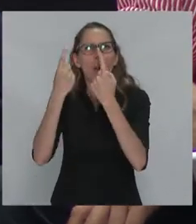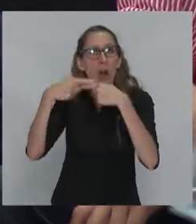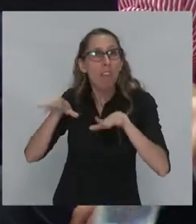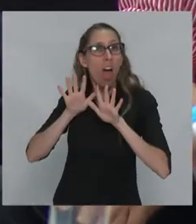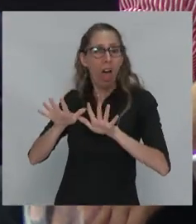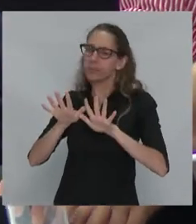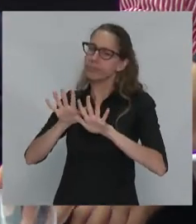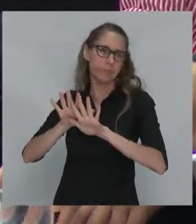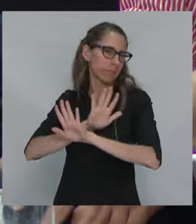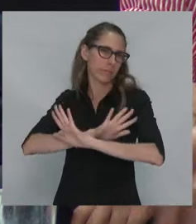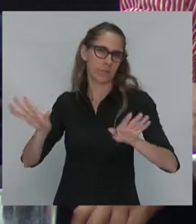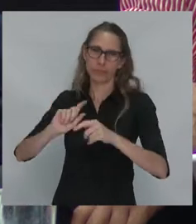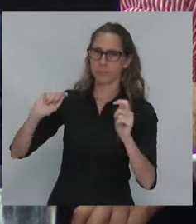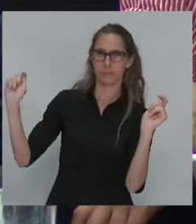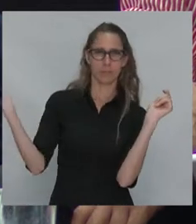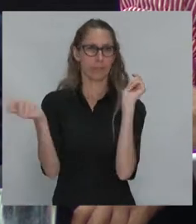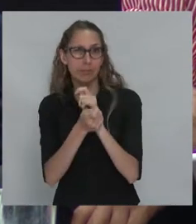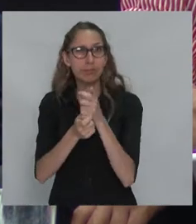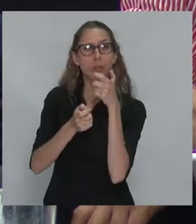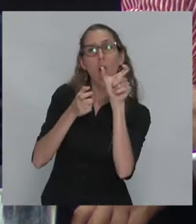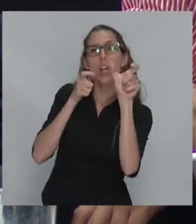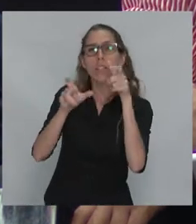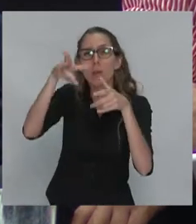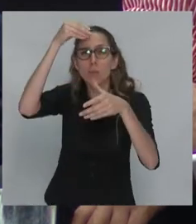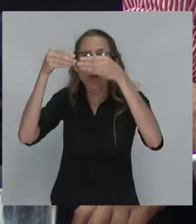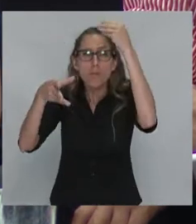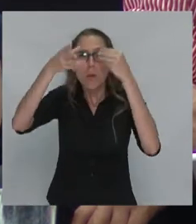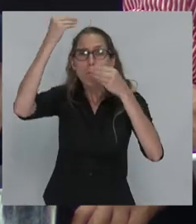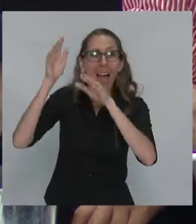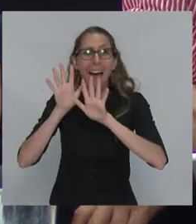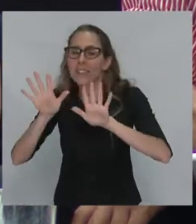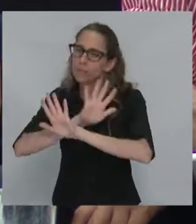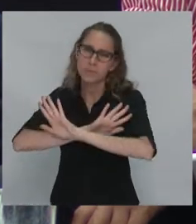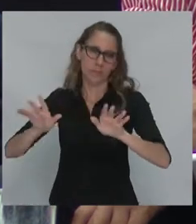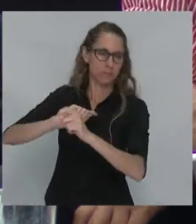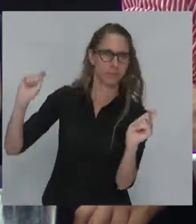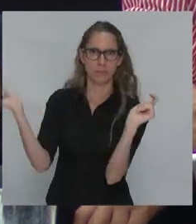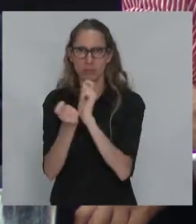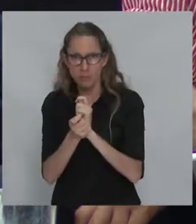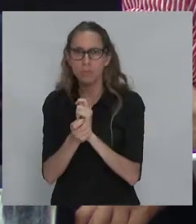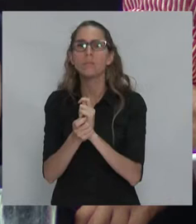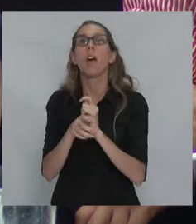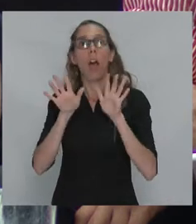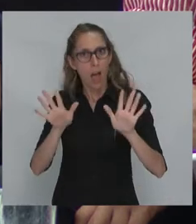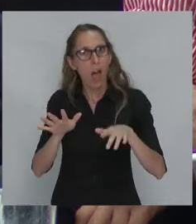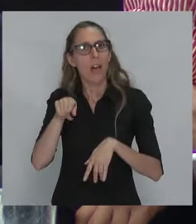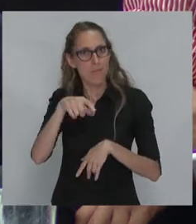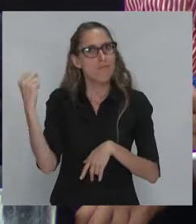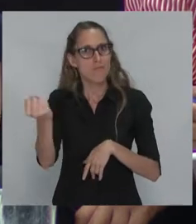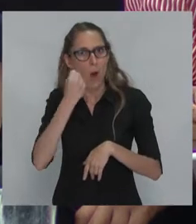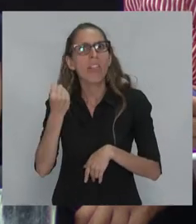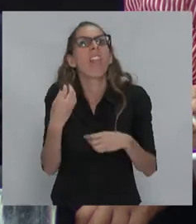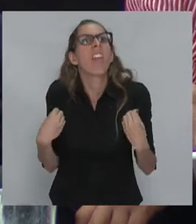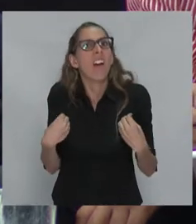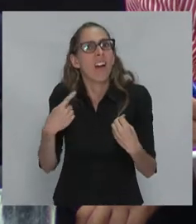que reformular esos conceptos teóricos, y aquí es donde es muy importante el